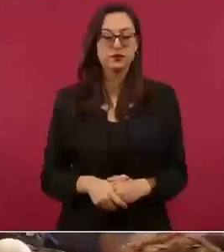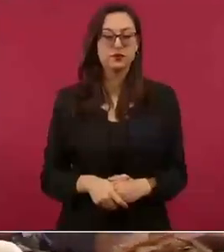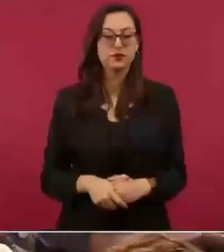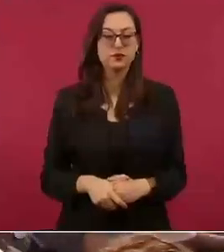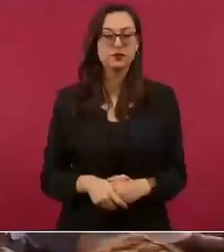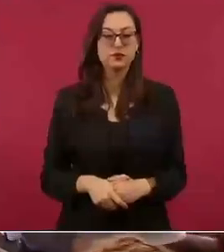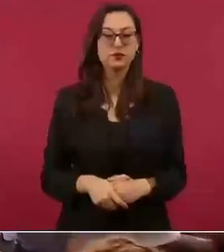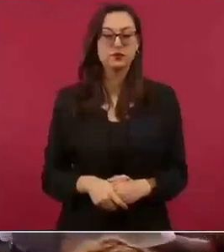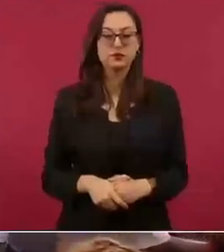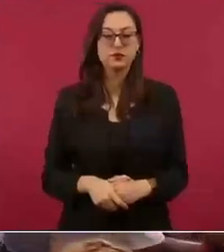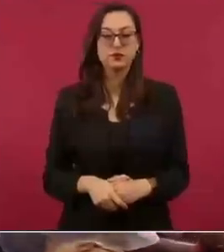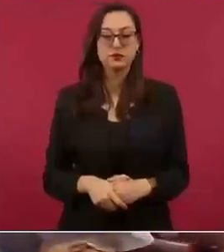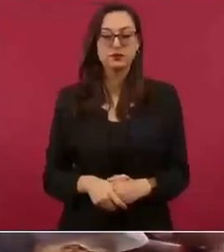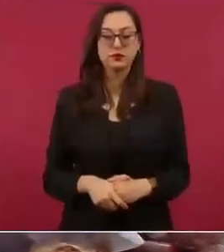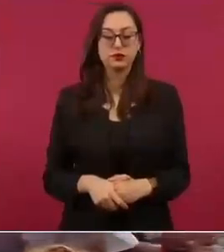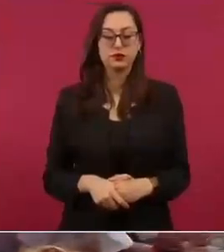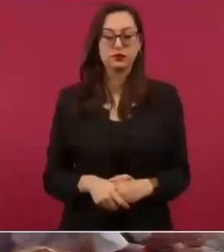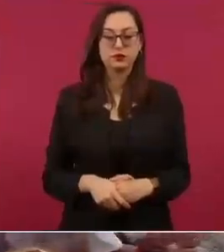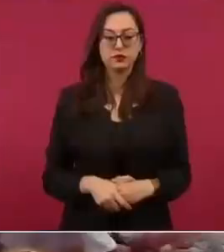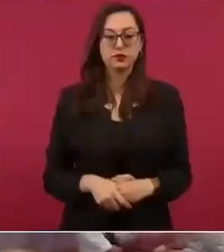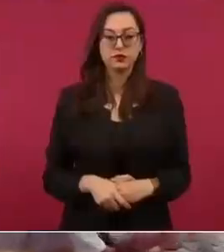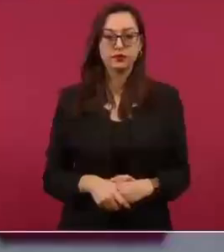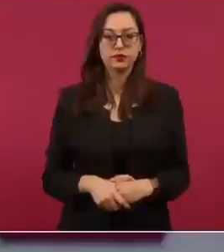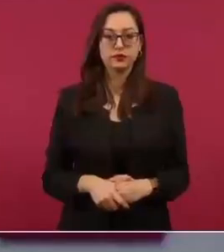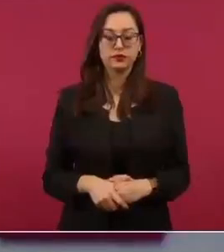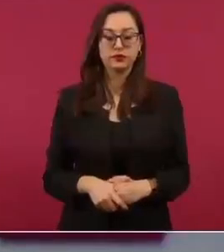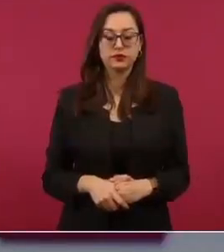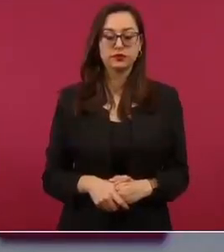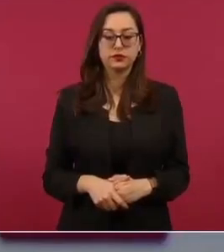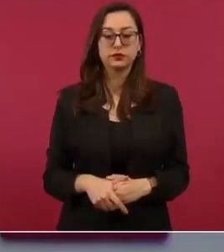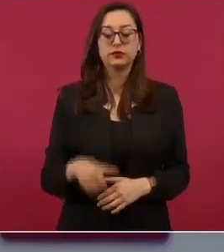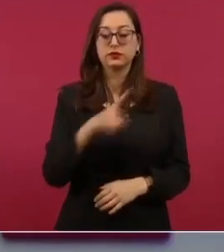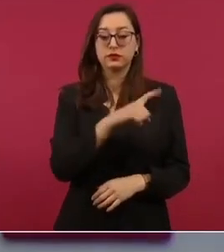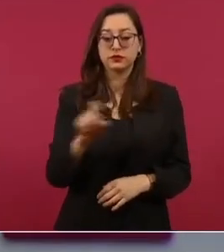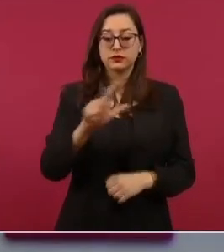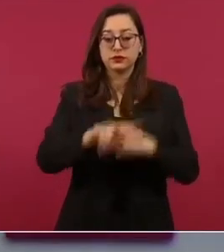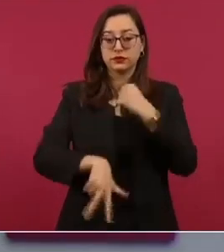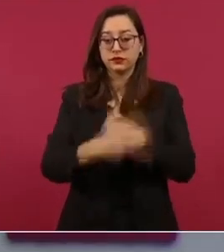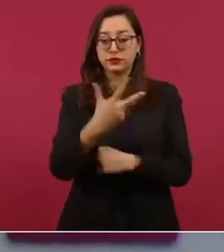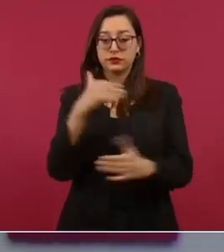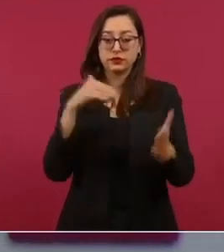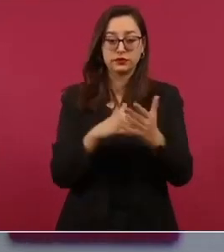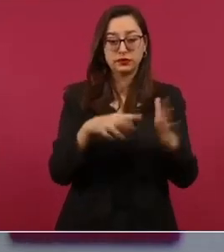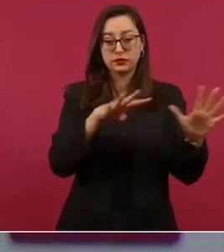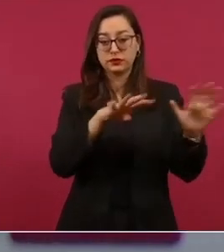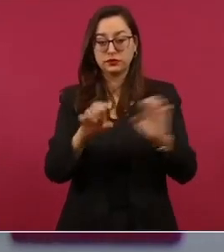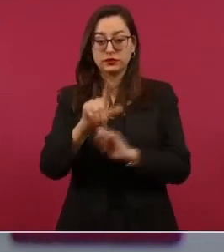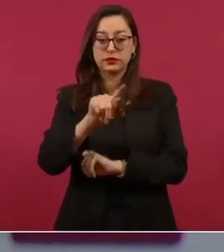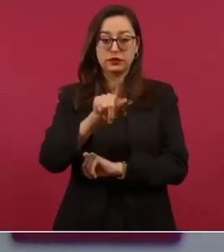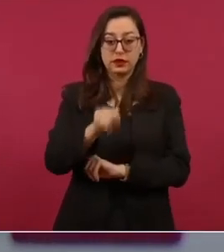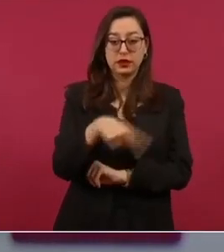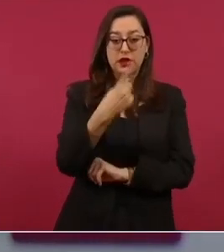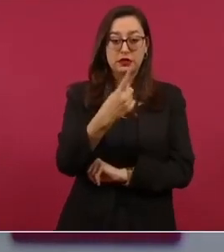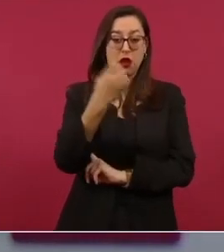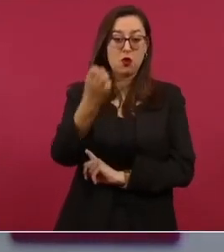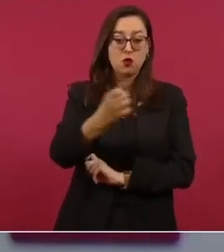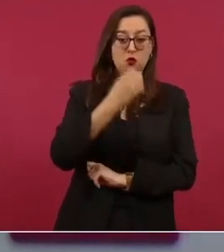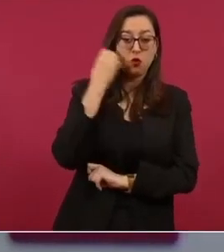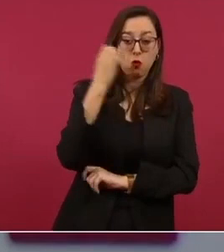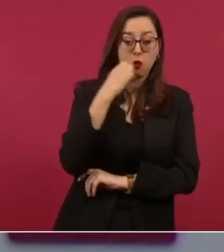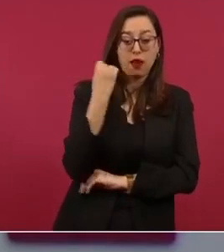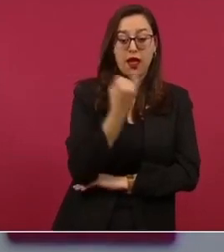en ciento ciento trece mil novecientas setenta y un escuelas de